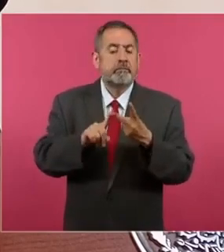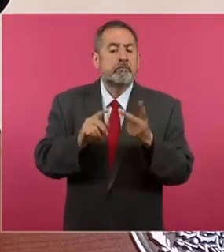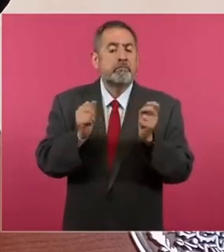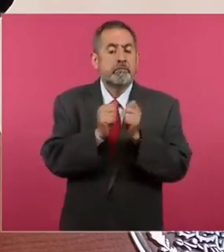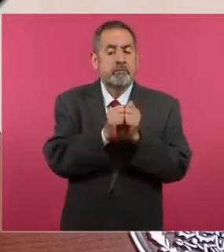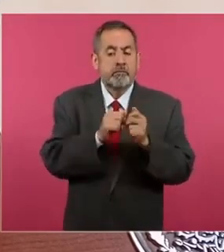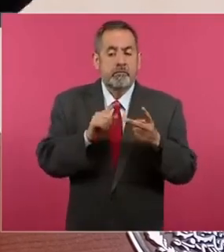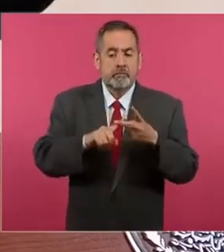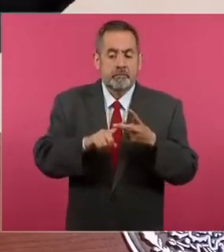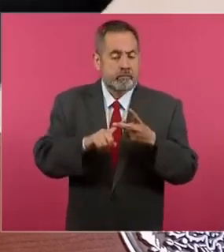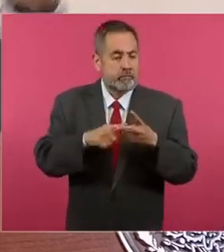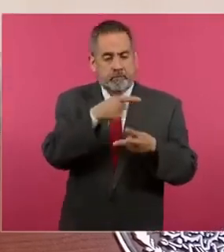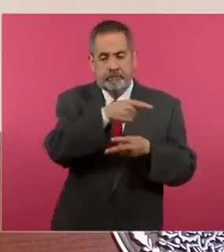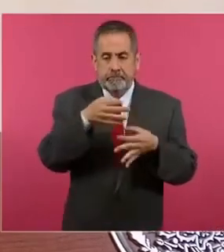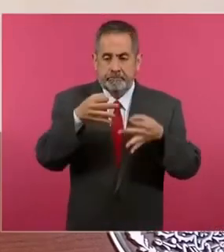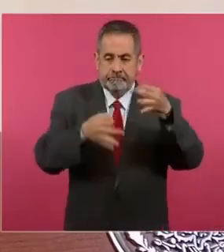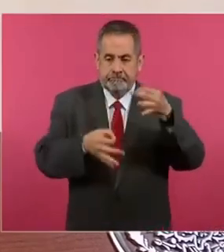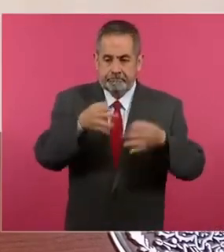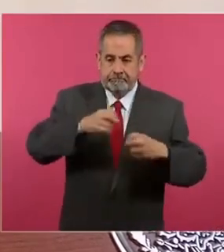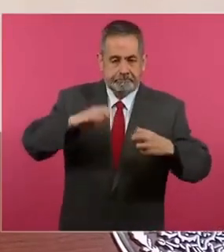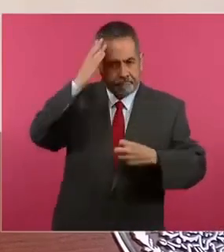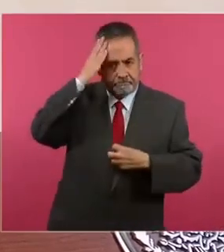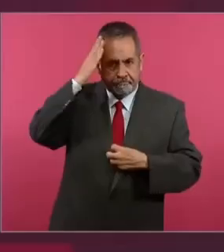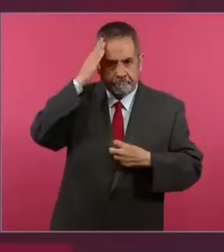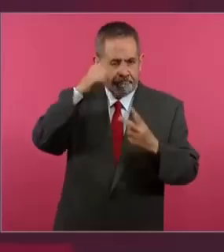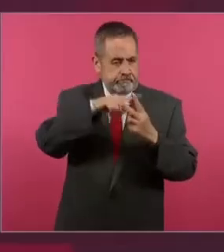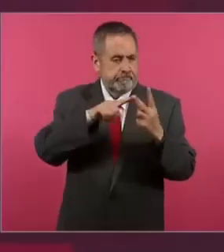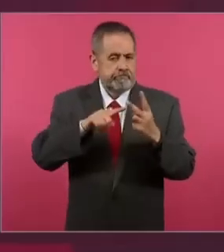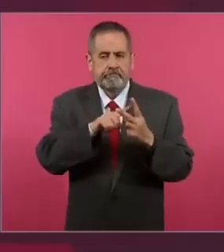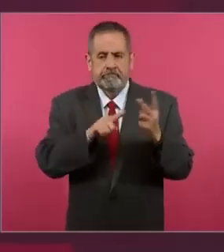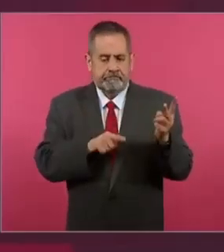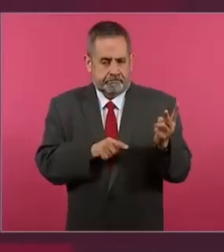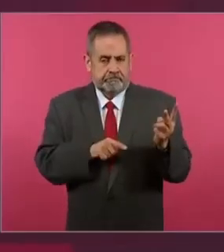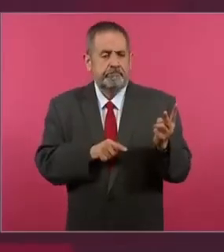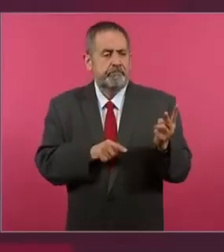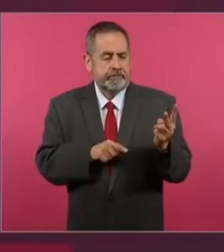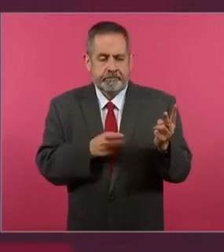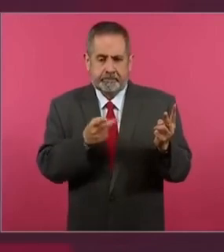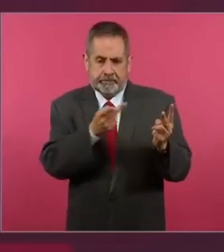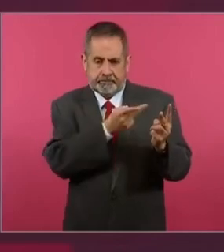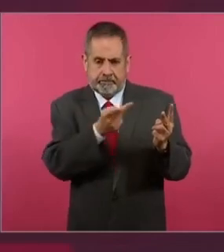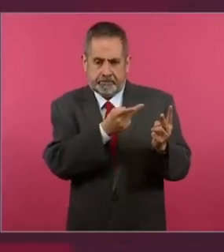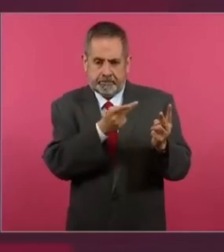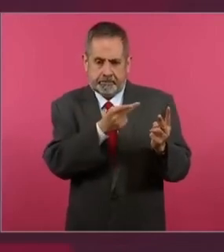y este ministro de la Suprema Corte.